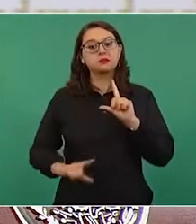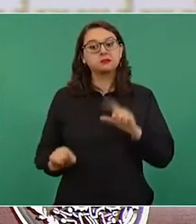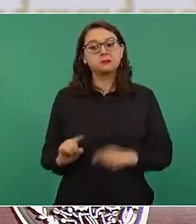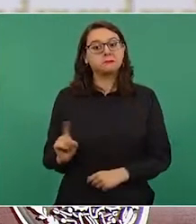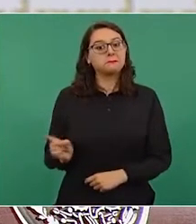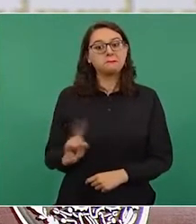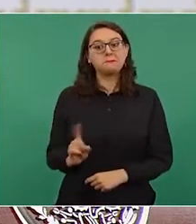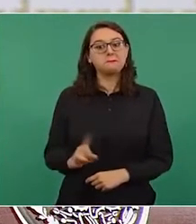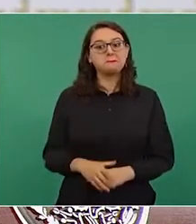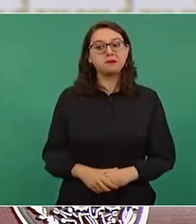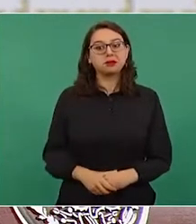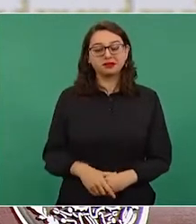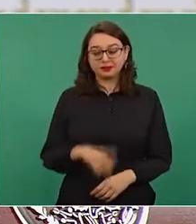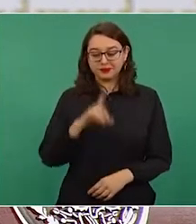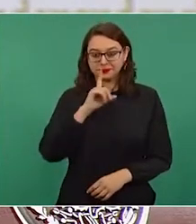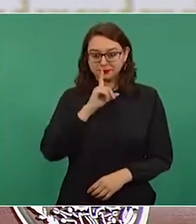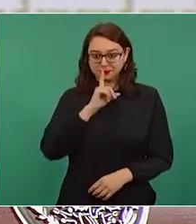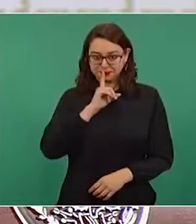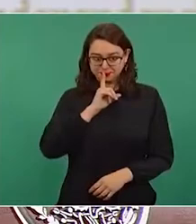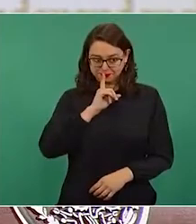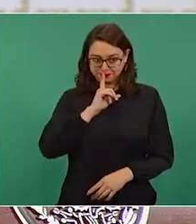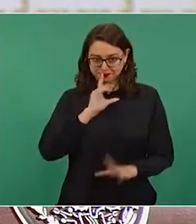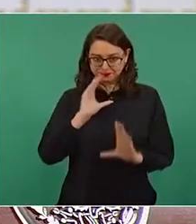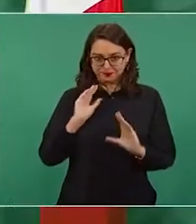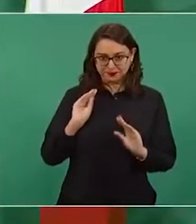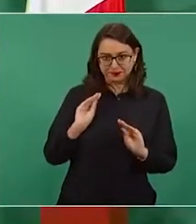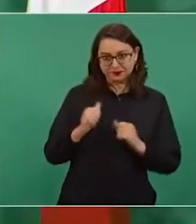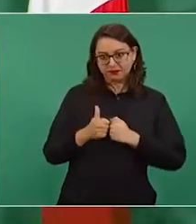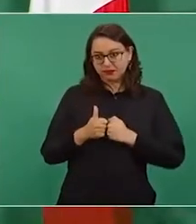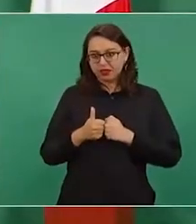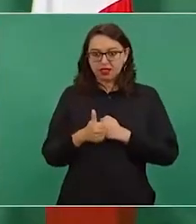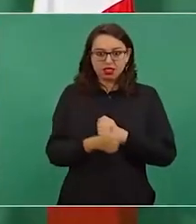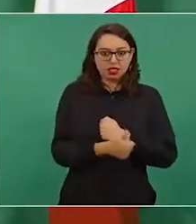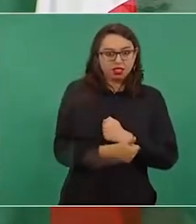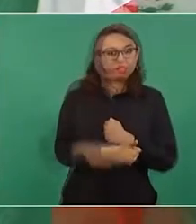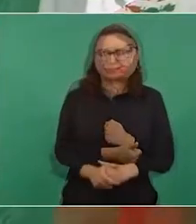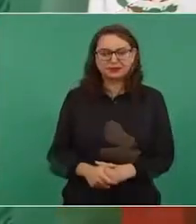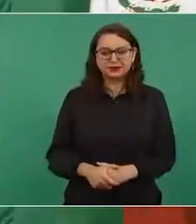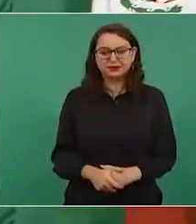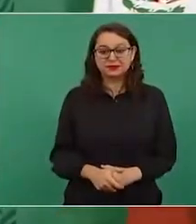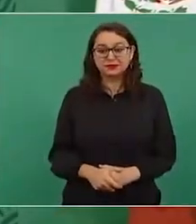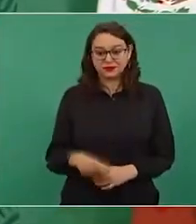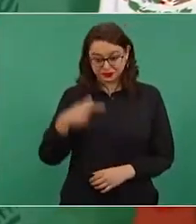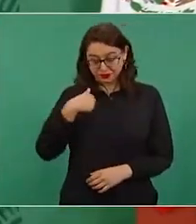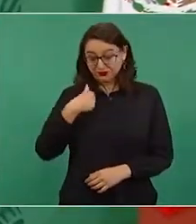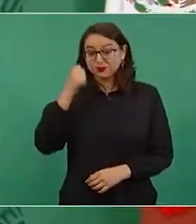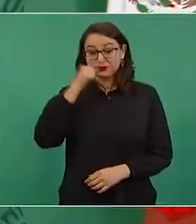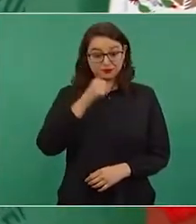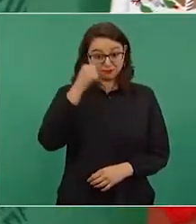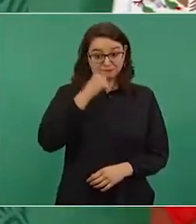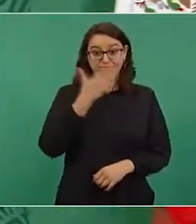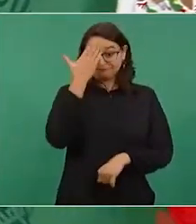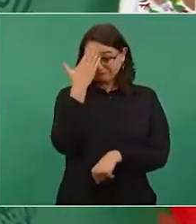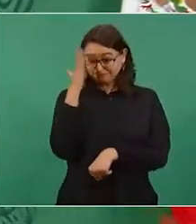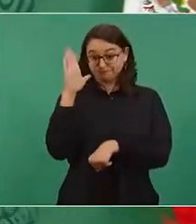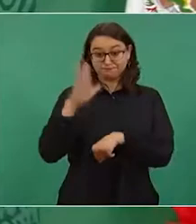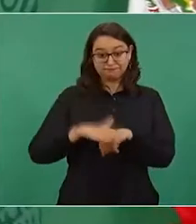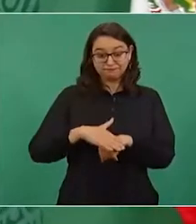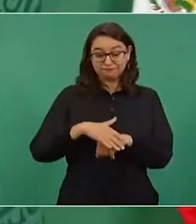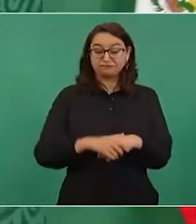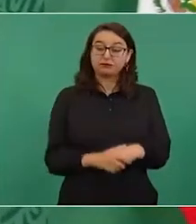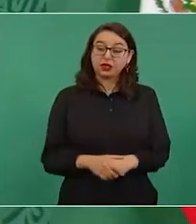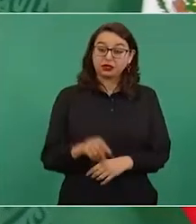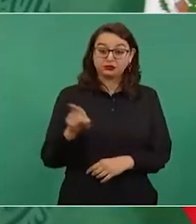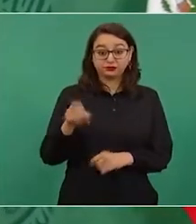Incluso siempre recuerdo que el Instituto de la